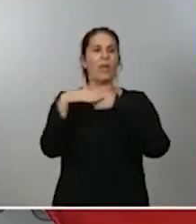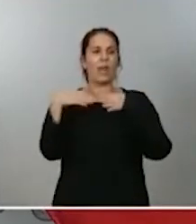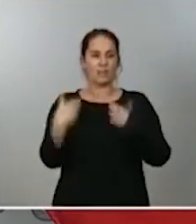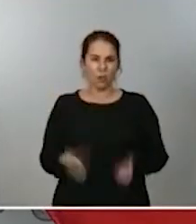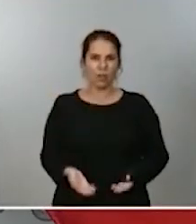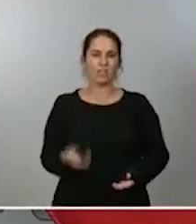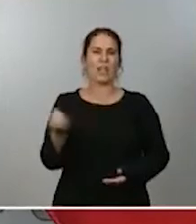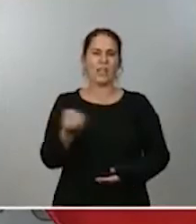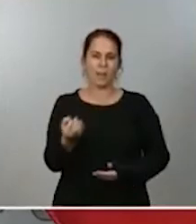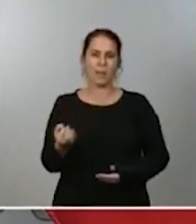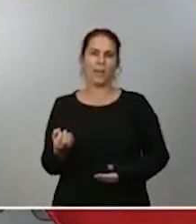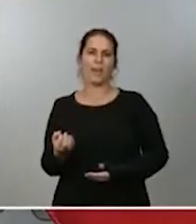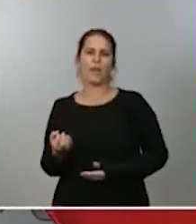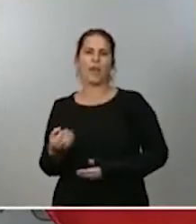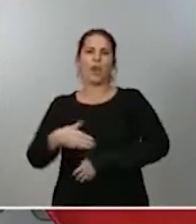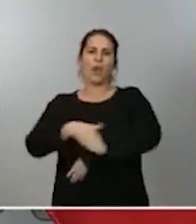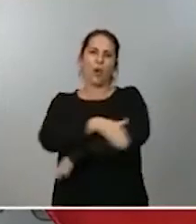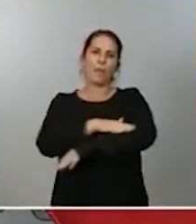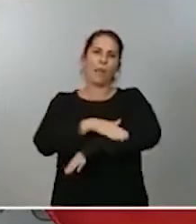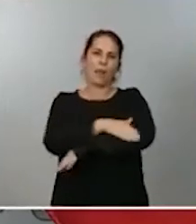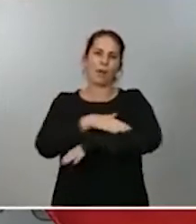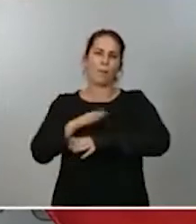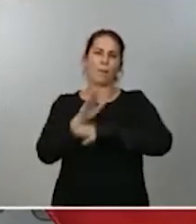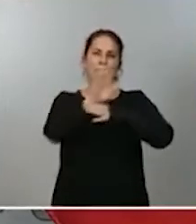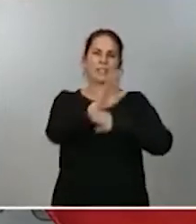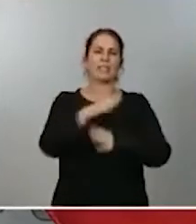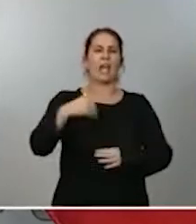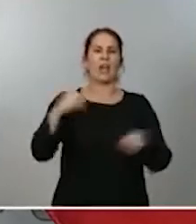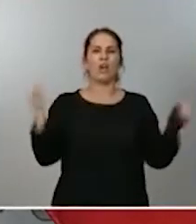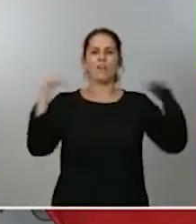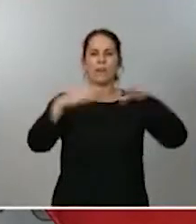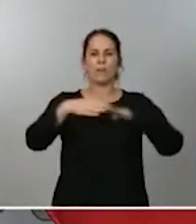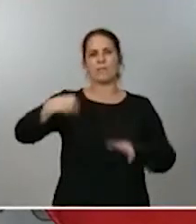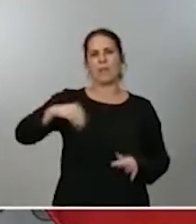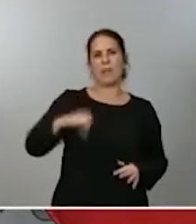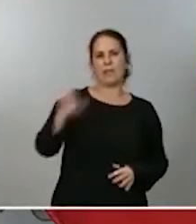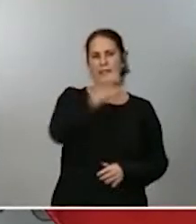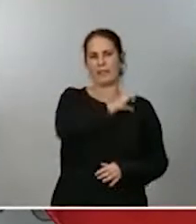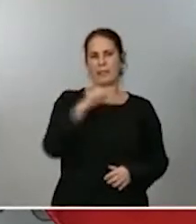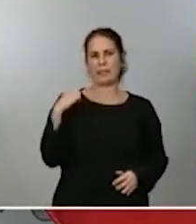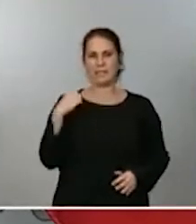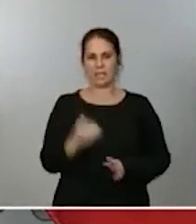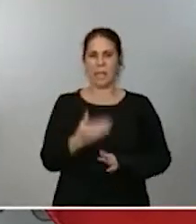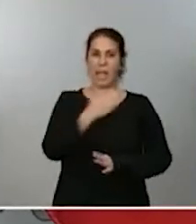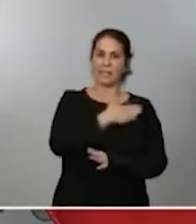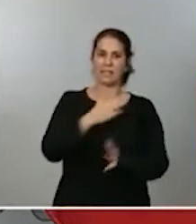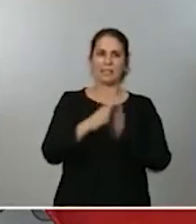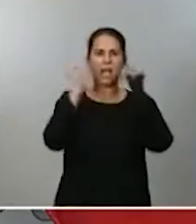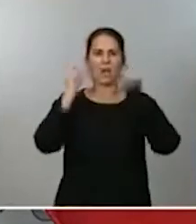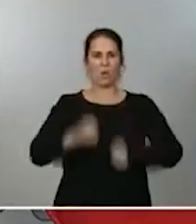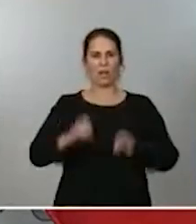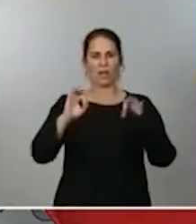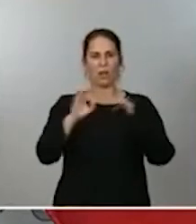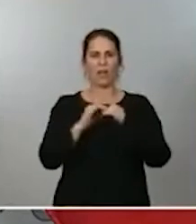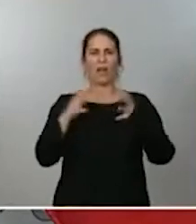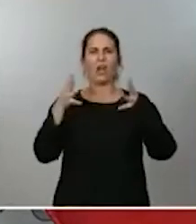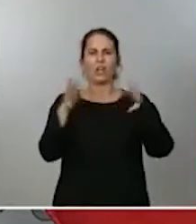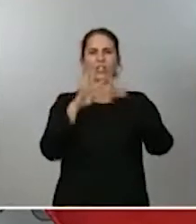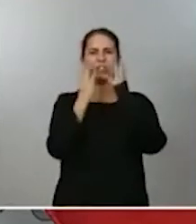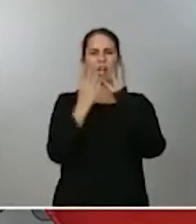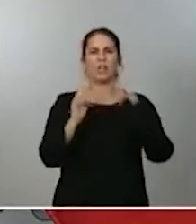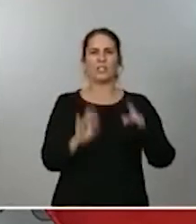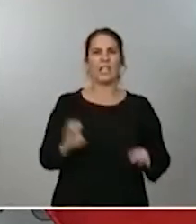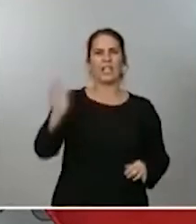Gobierno por la Conferencia de Presidentes Autonómicos, previo acuerdo favorable del Consejo Interterritorial de